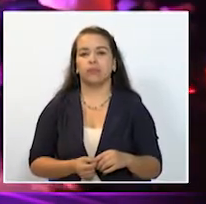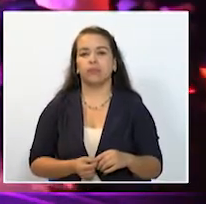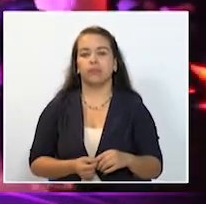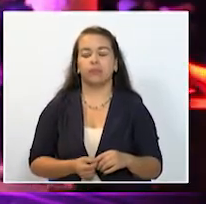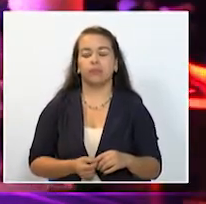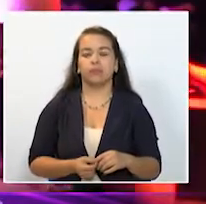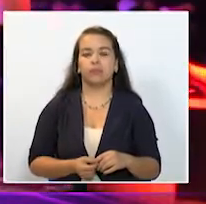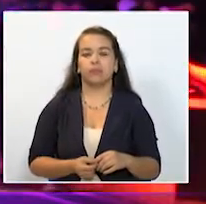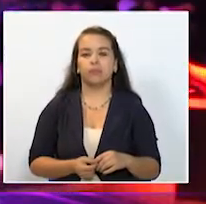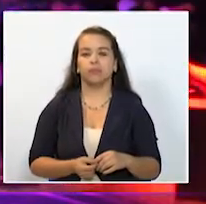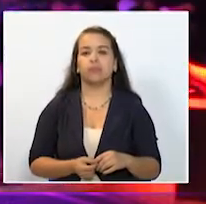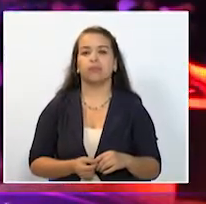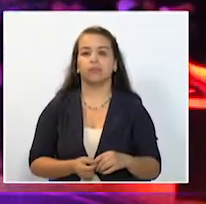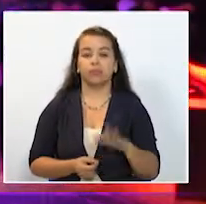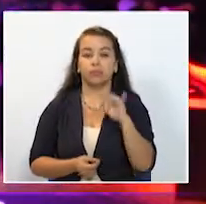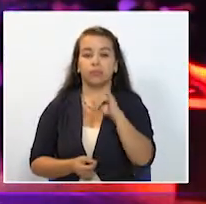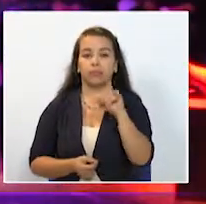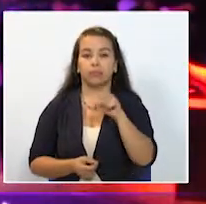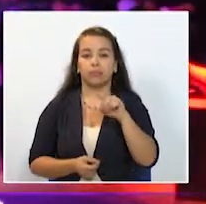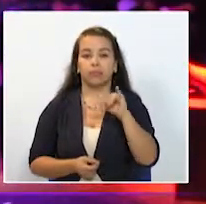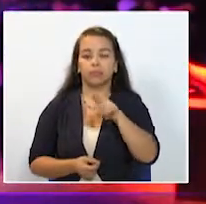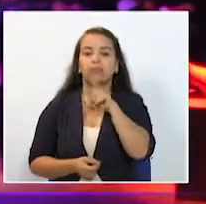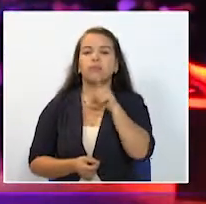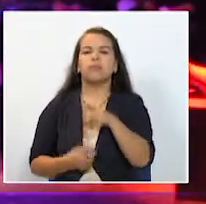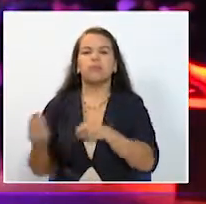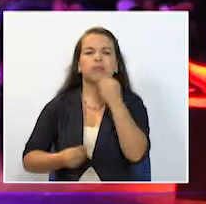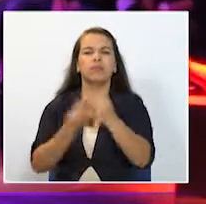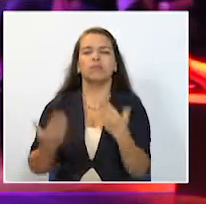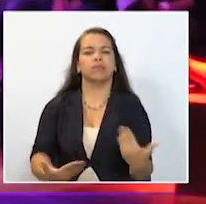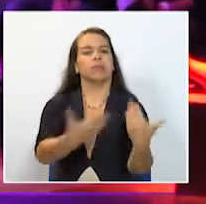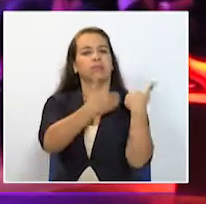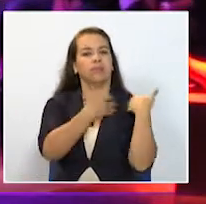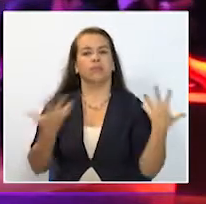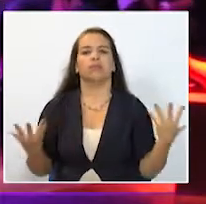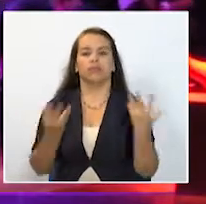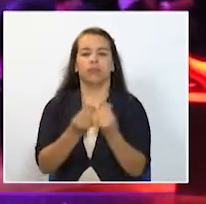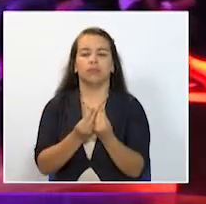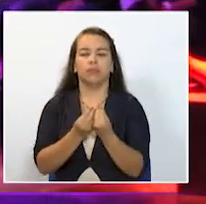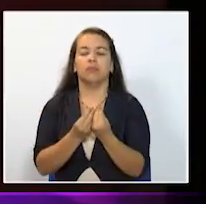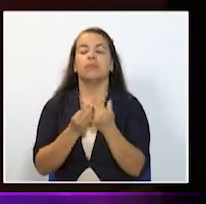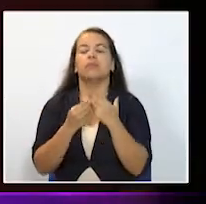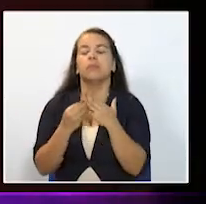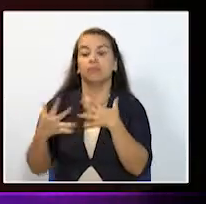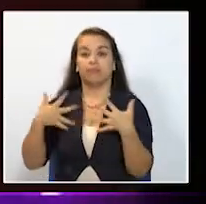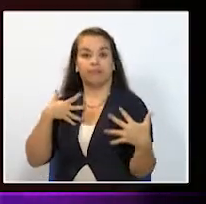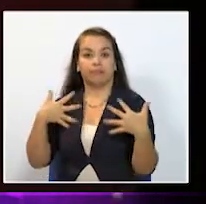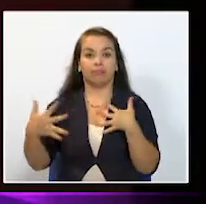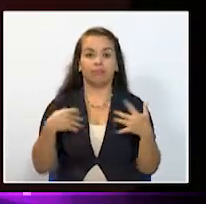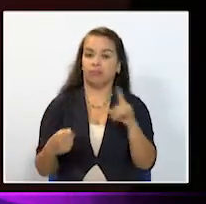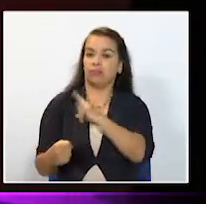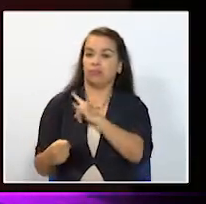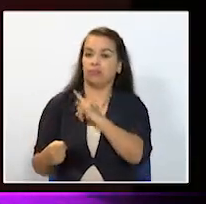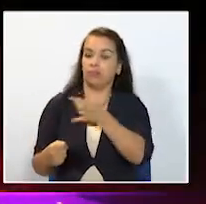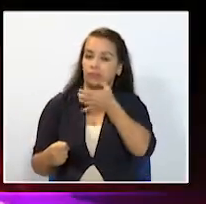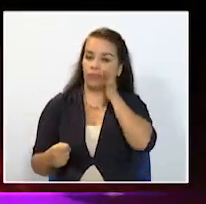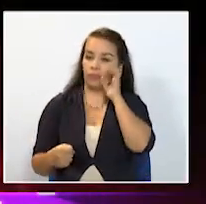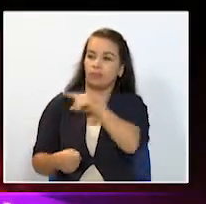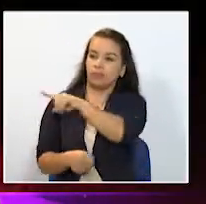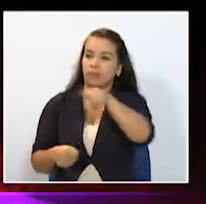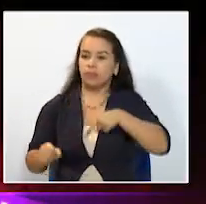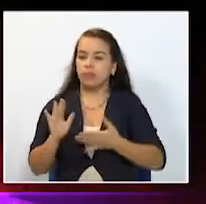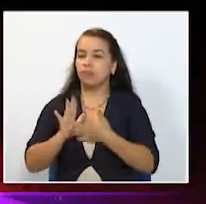La Tesis es una obra de teatro realizada por el grupo Teatro Inverso de la Universidad de Caldas que será